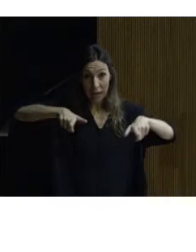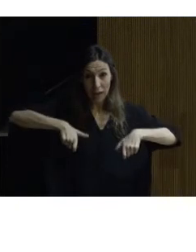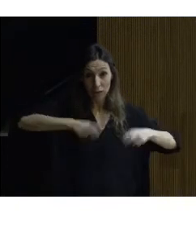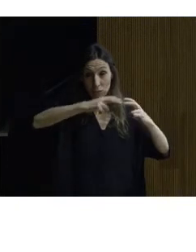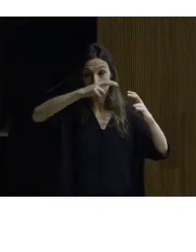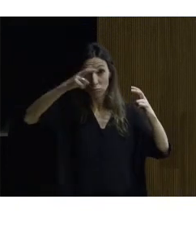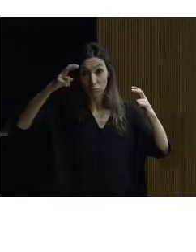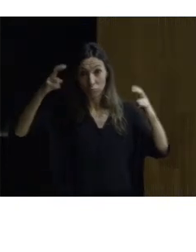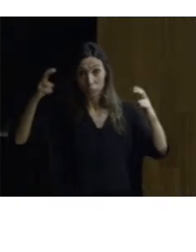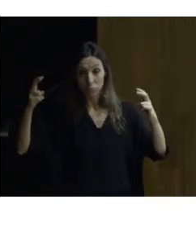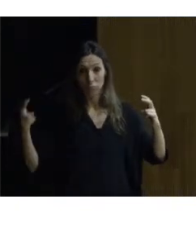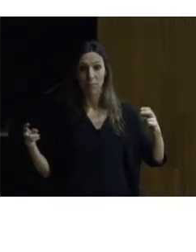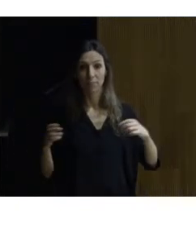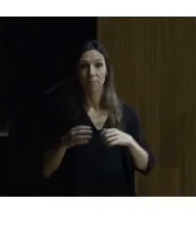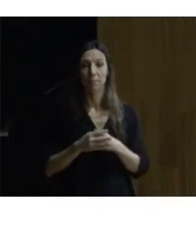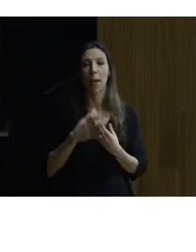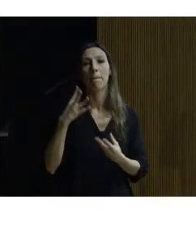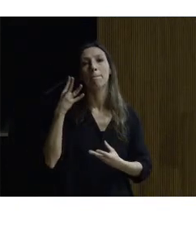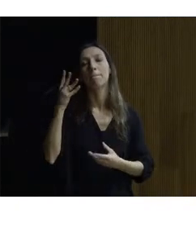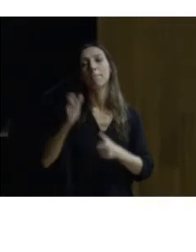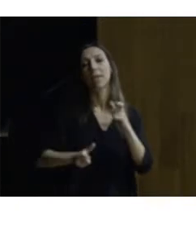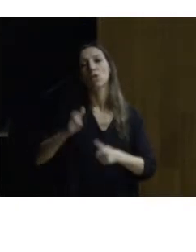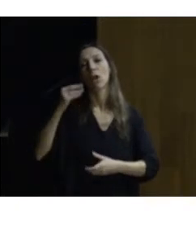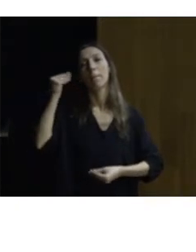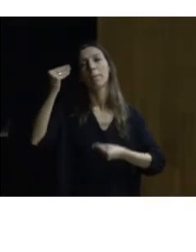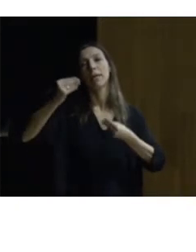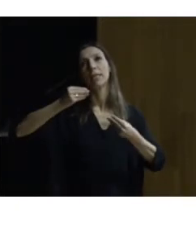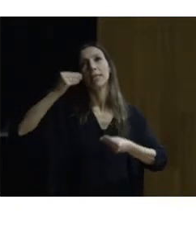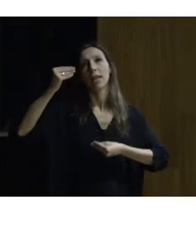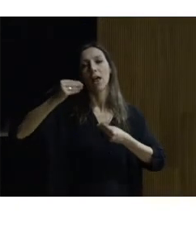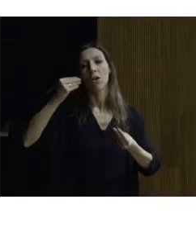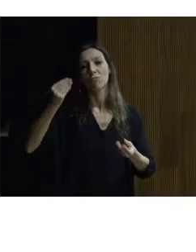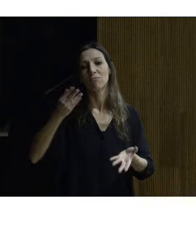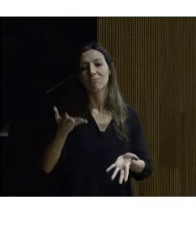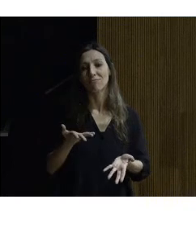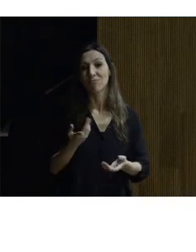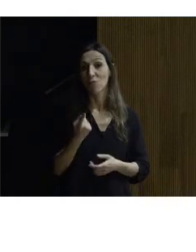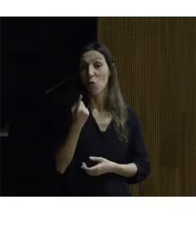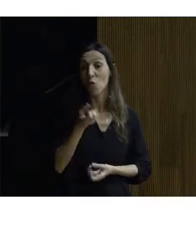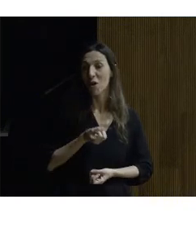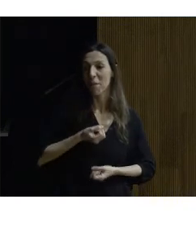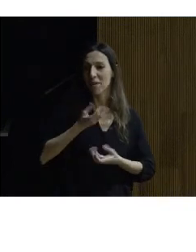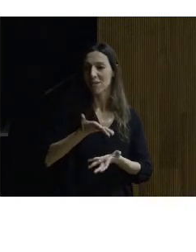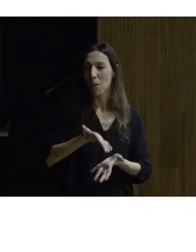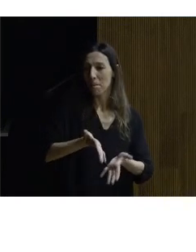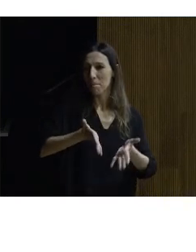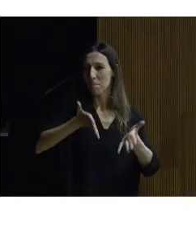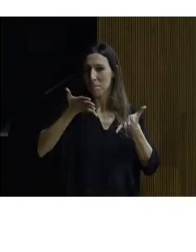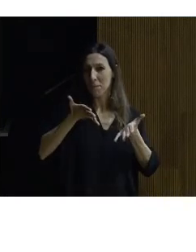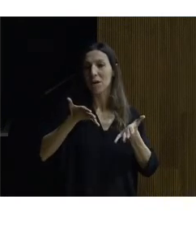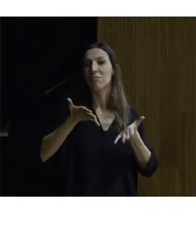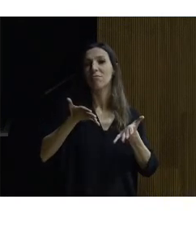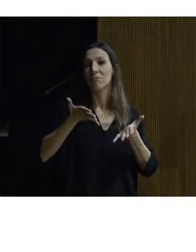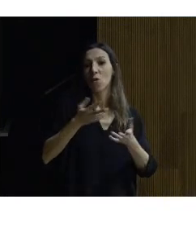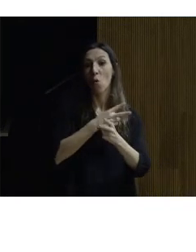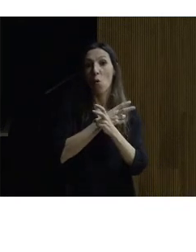final pensadores bueno hay una expresión que a mí me gusta mucho que dice dejade sus huesos